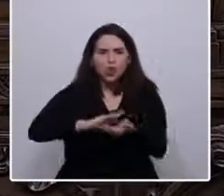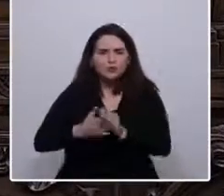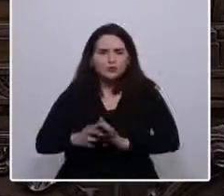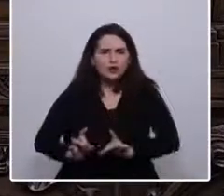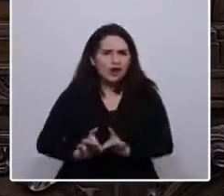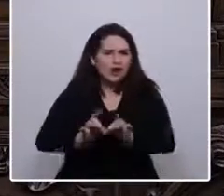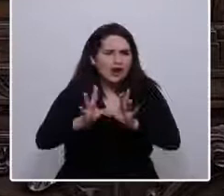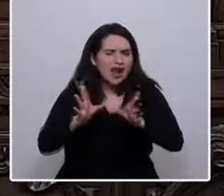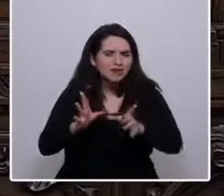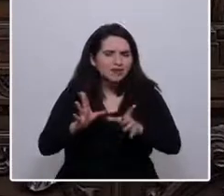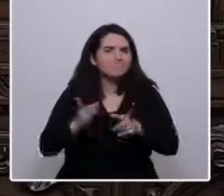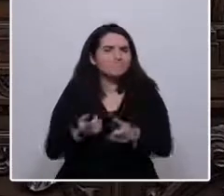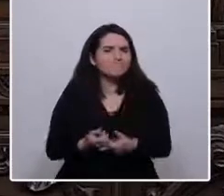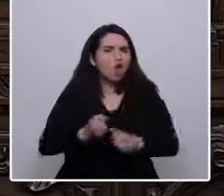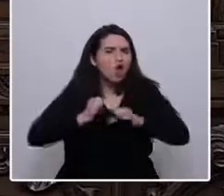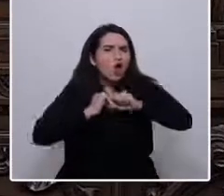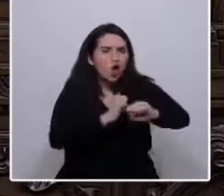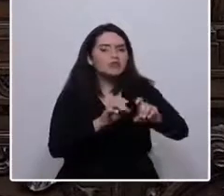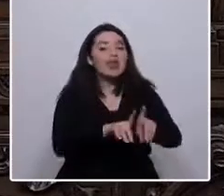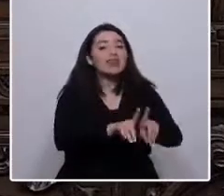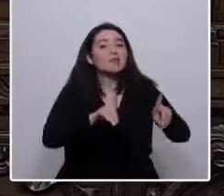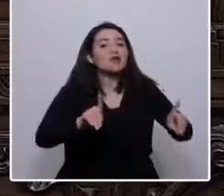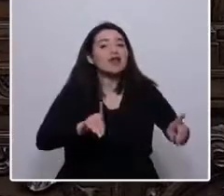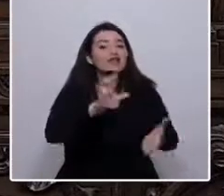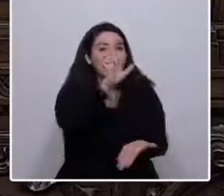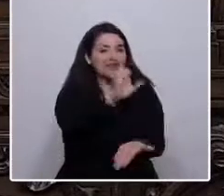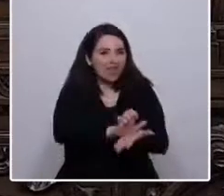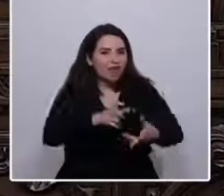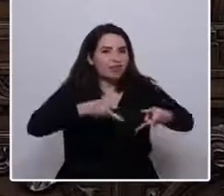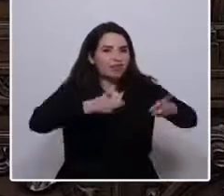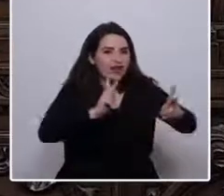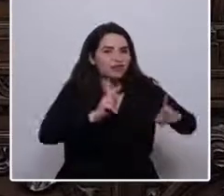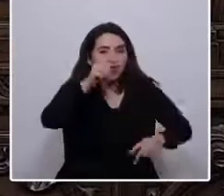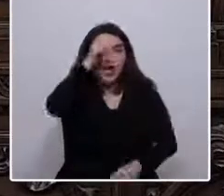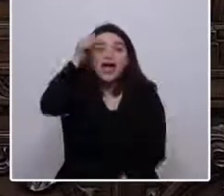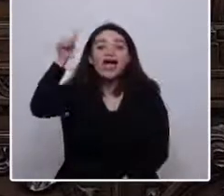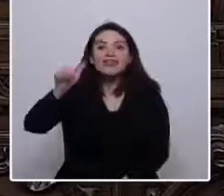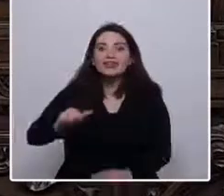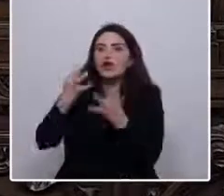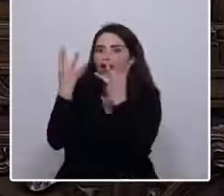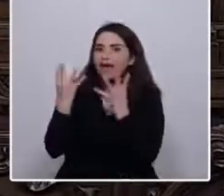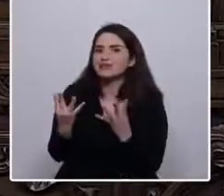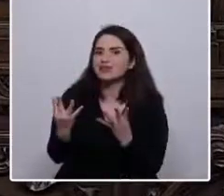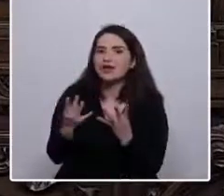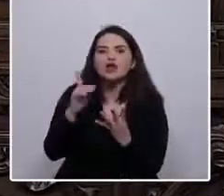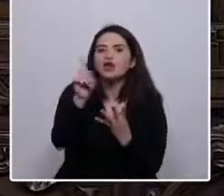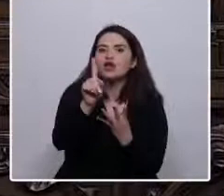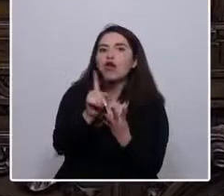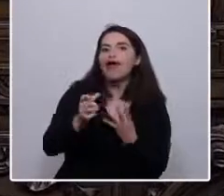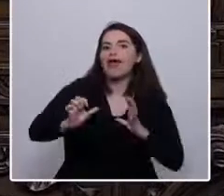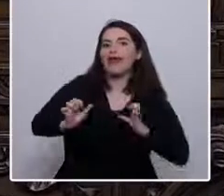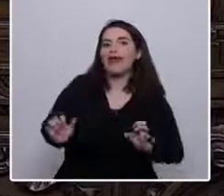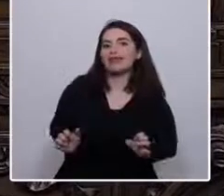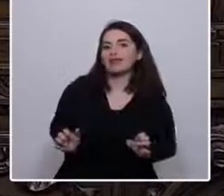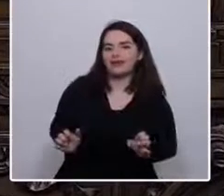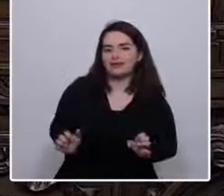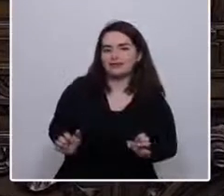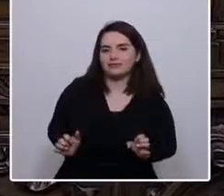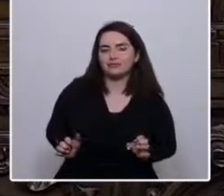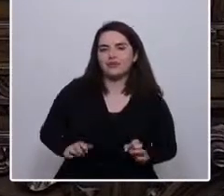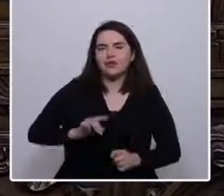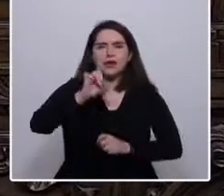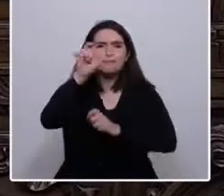para la democracia y el Estado de Derecho y debe establecer penas de cárcel, no de ética, para los grandes